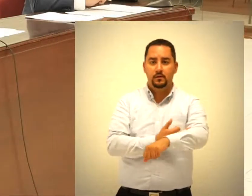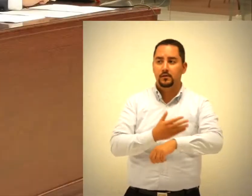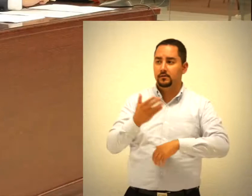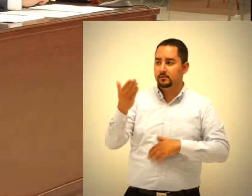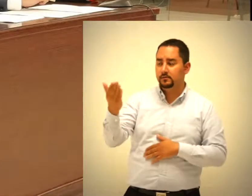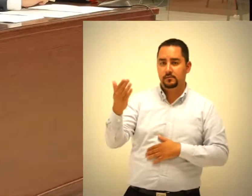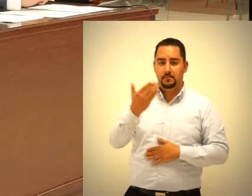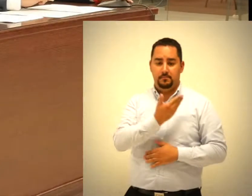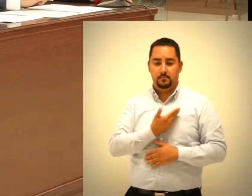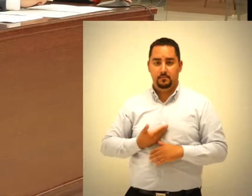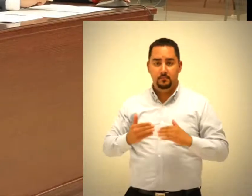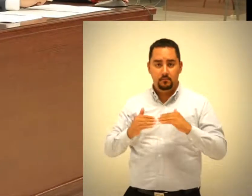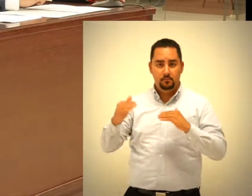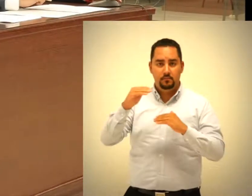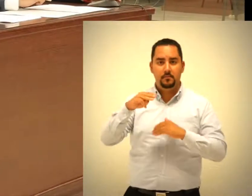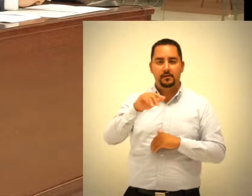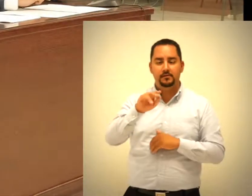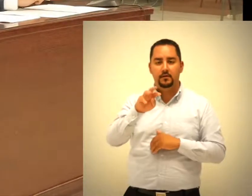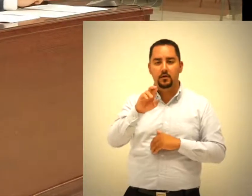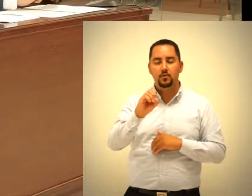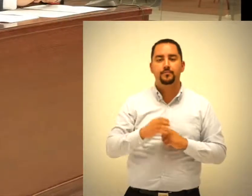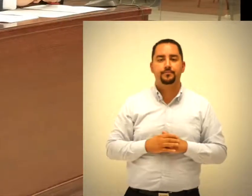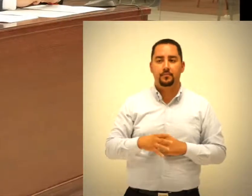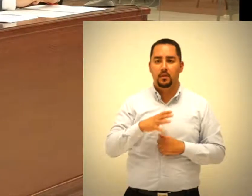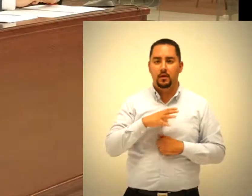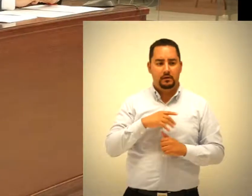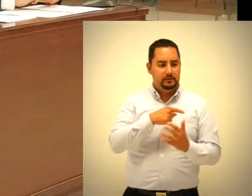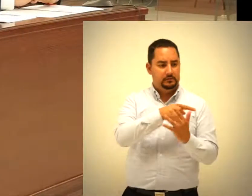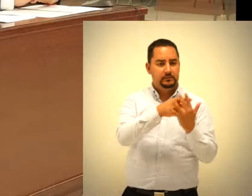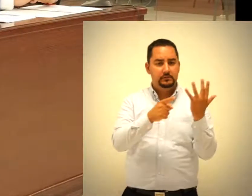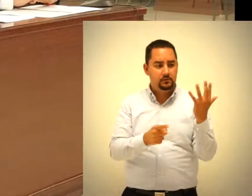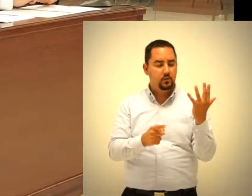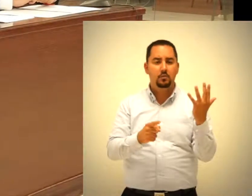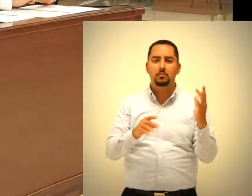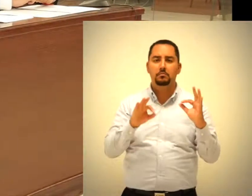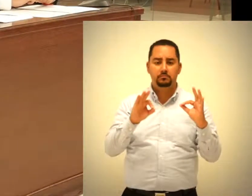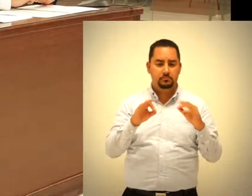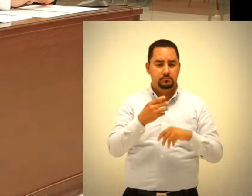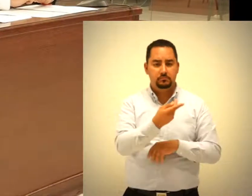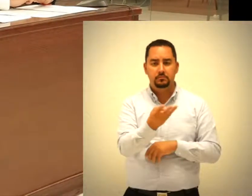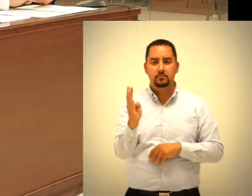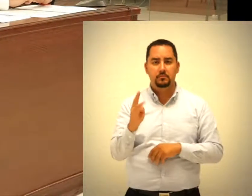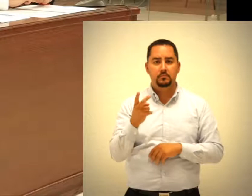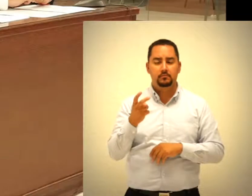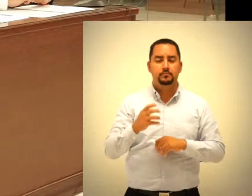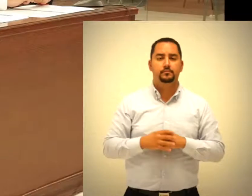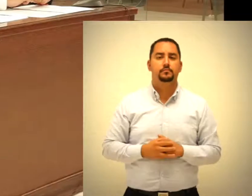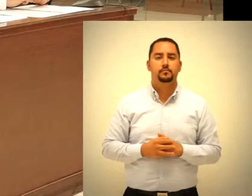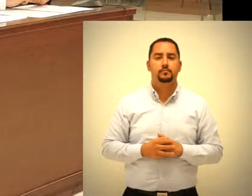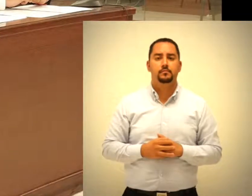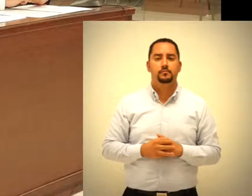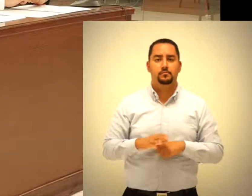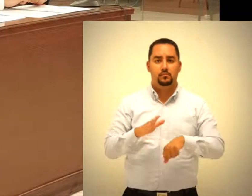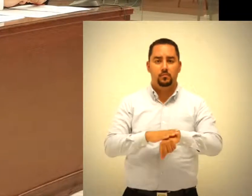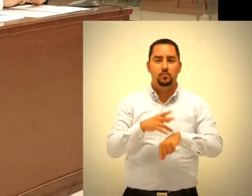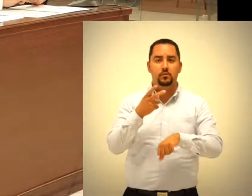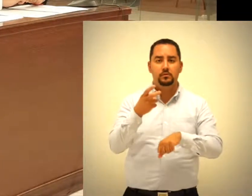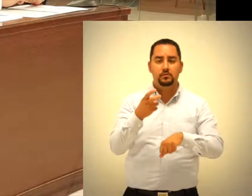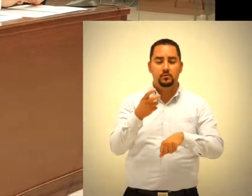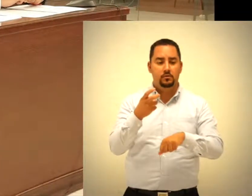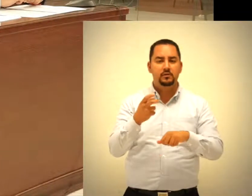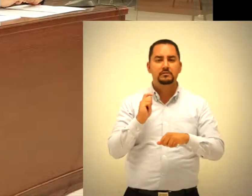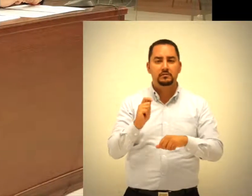presidente. Hago constar que se encuentran presentes los cinco magistrados que integra el Pleno de este órgano jurisdiccional. Por lo tanto, existe